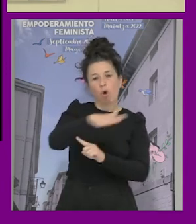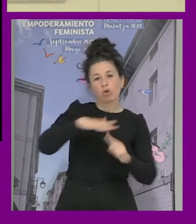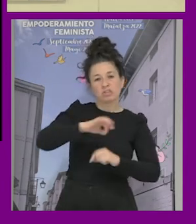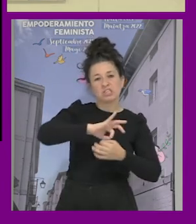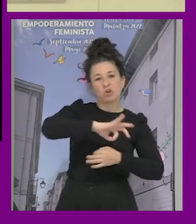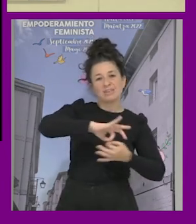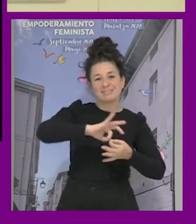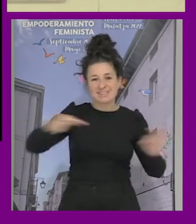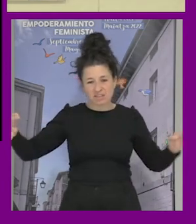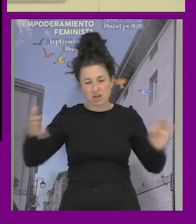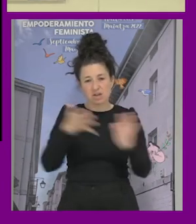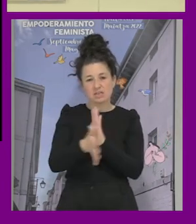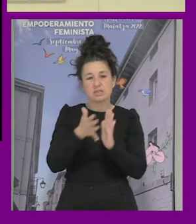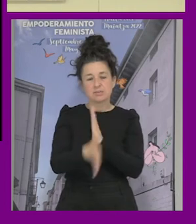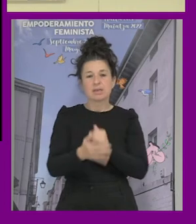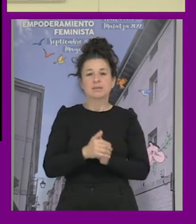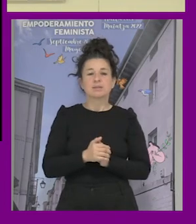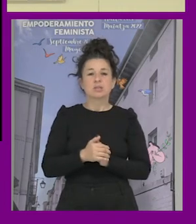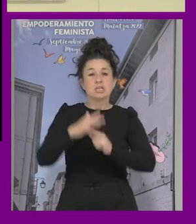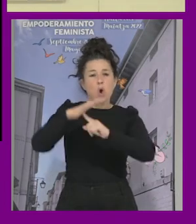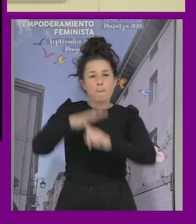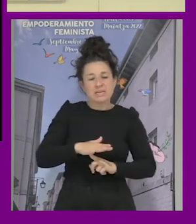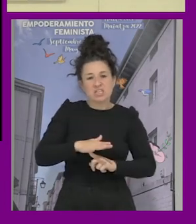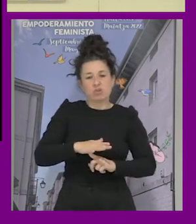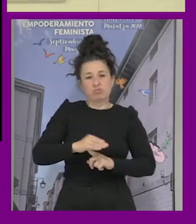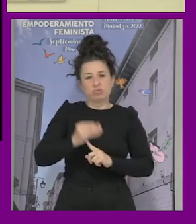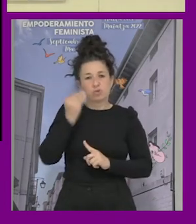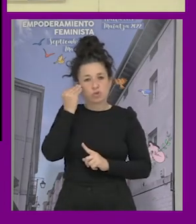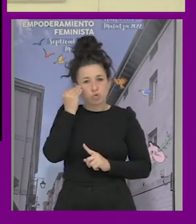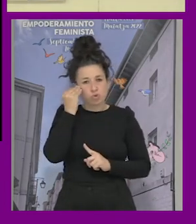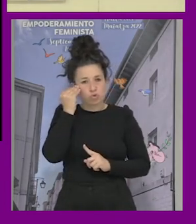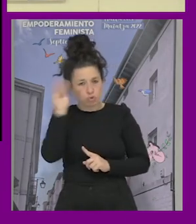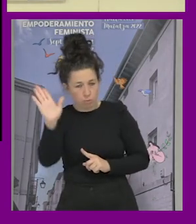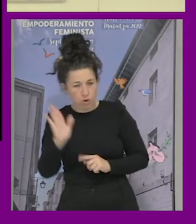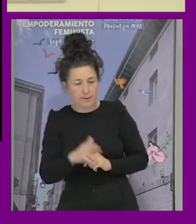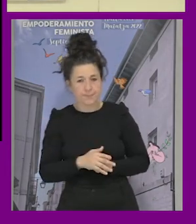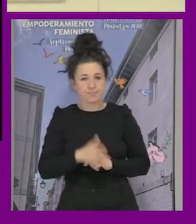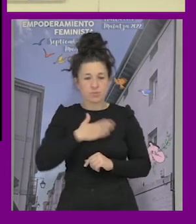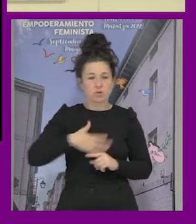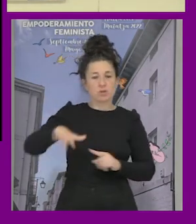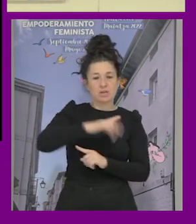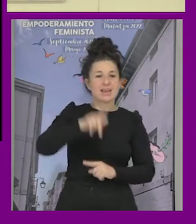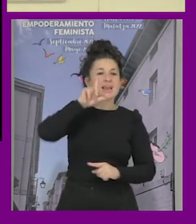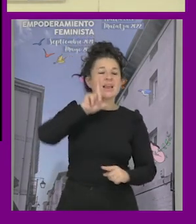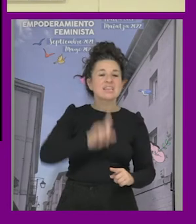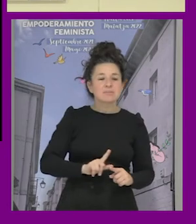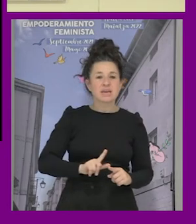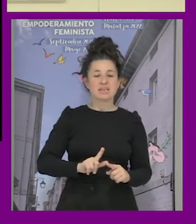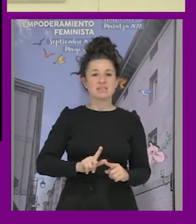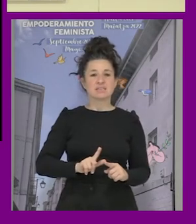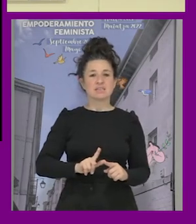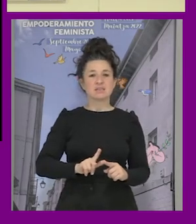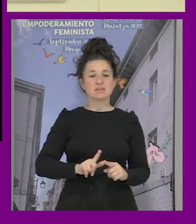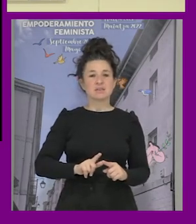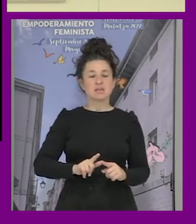de esta aritmética de la opresión presupone que por ejemplo para poner un ejemplo de nuestro ámbito las lesbianas están el doble discriminados que los